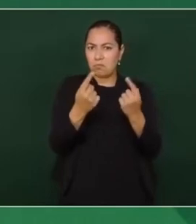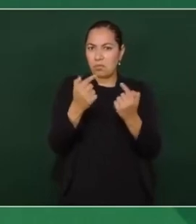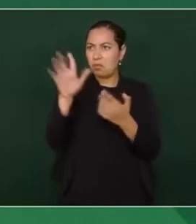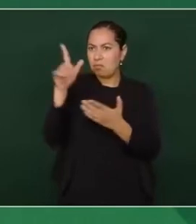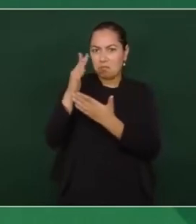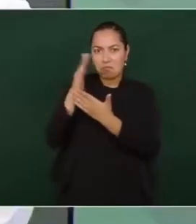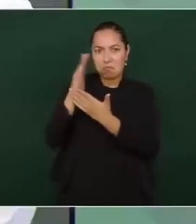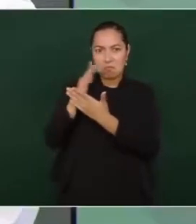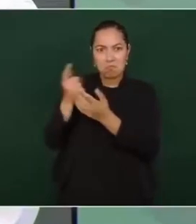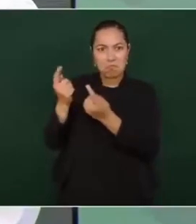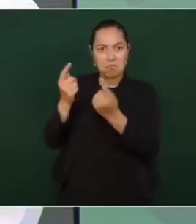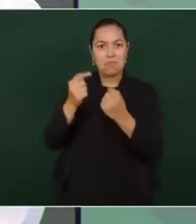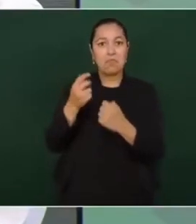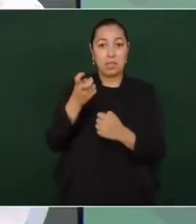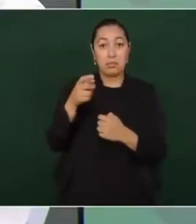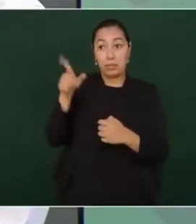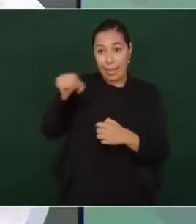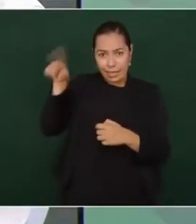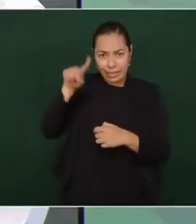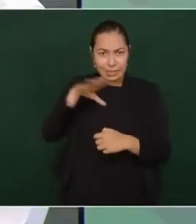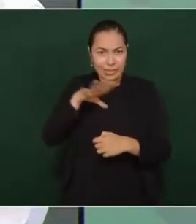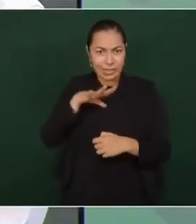y por lo mismo no hay pobreza